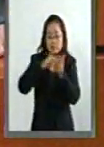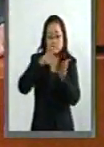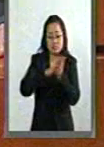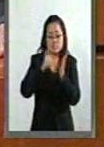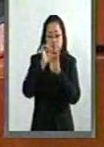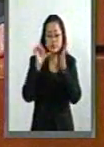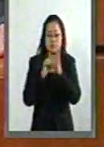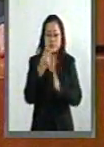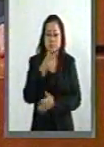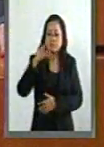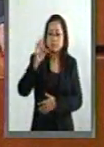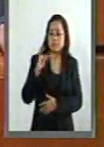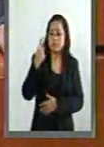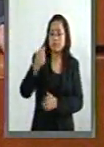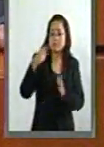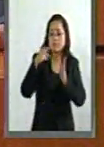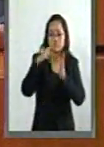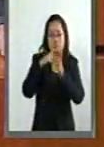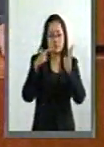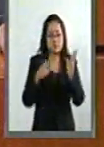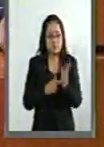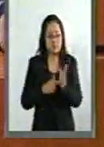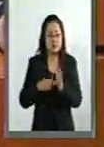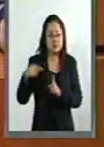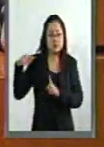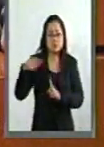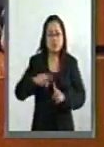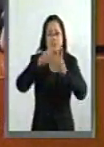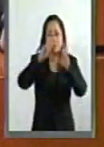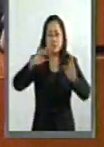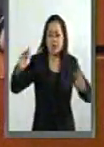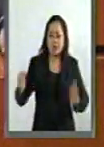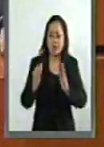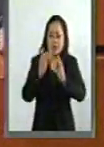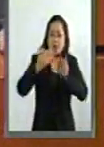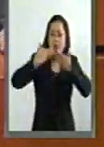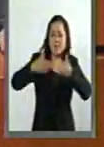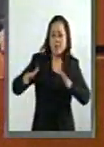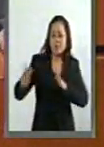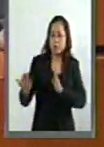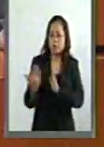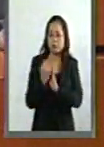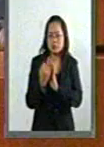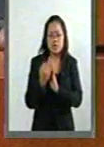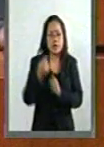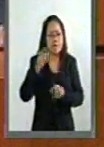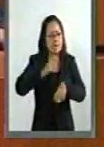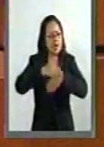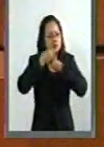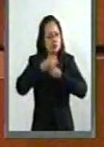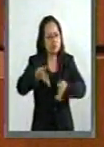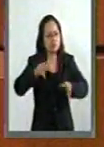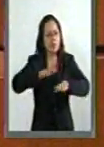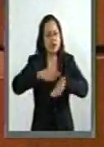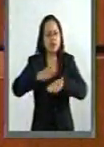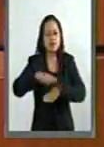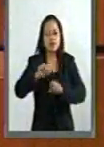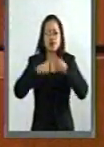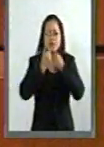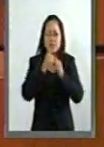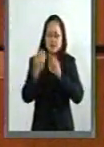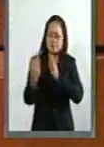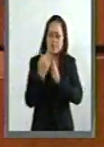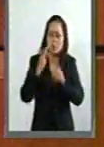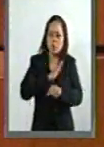241 del reglamento, los principios de parlamento abierto, a fin de dar máxima publicidad y abrir a la sociedad civil